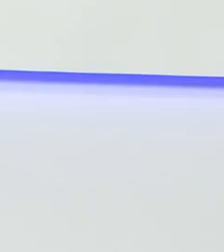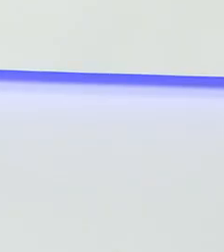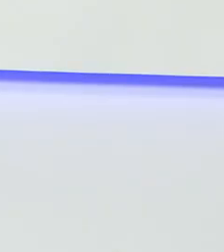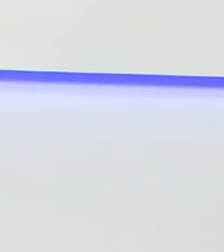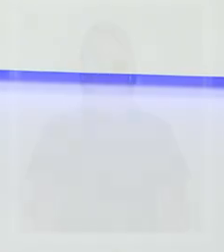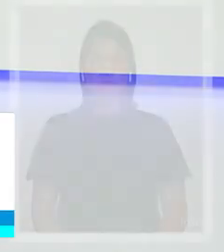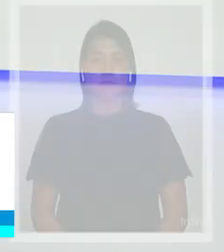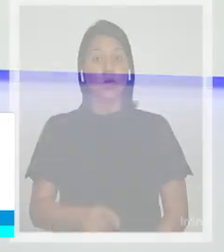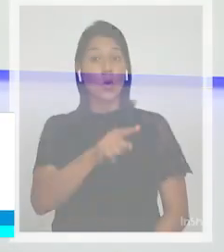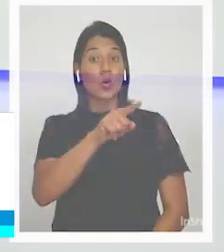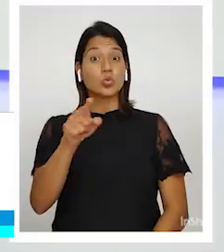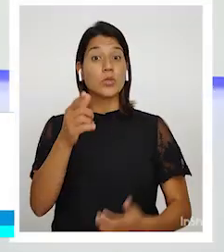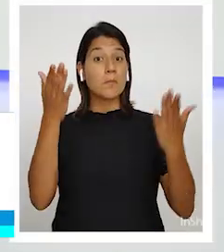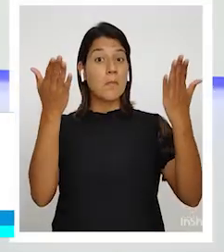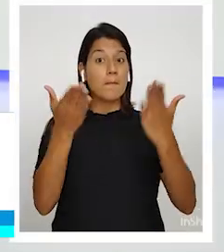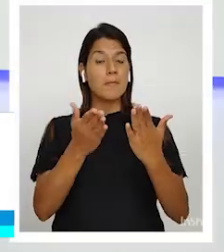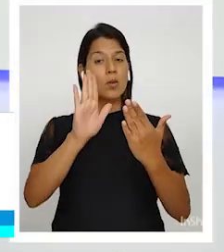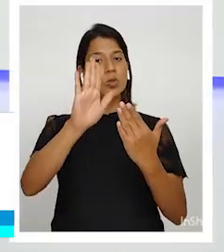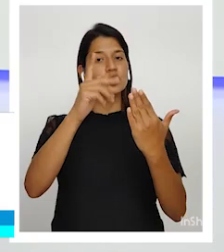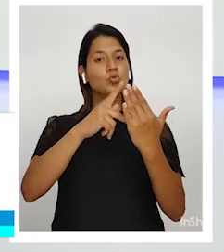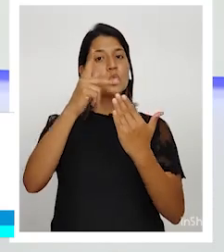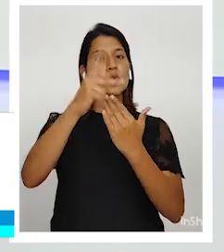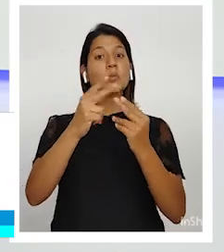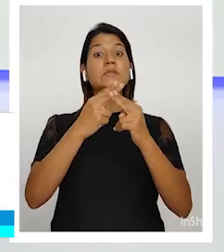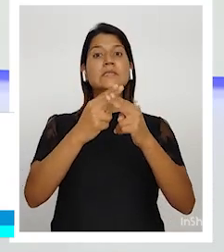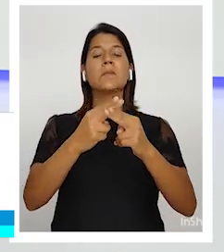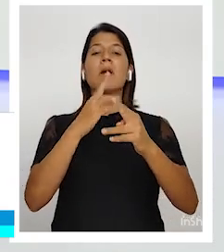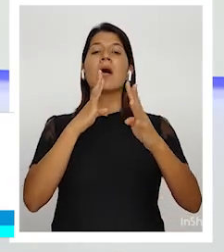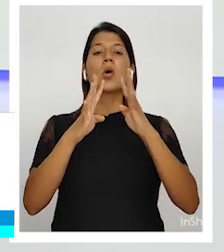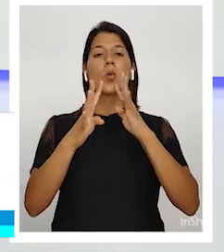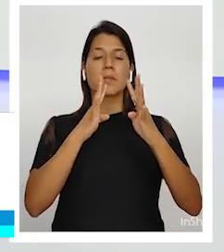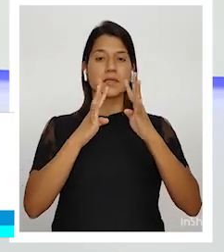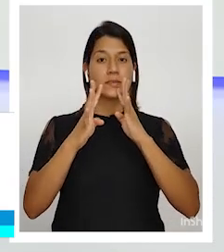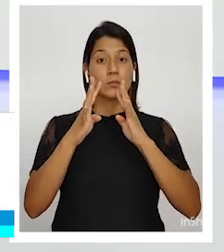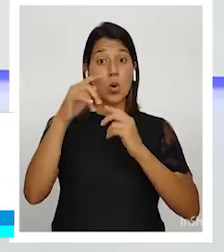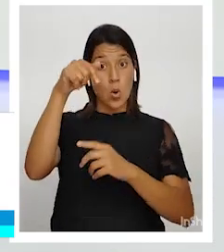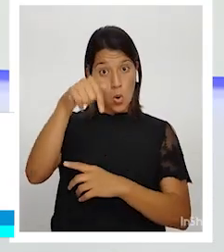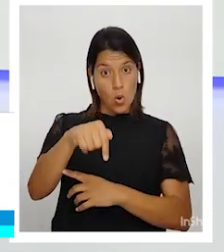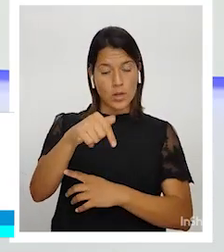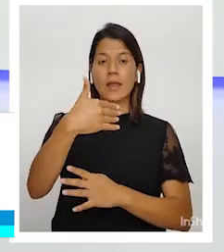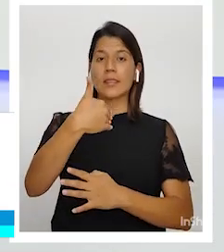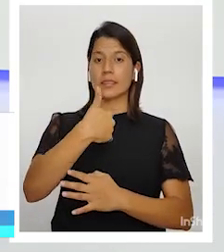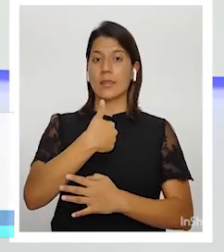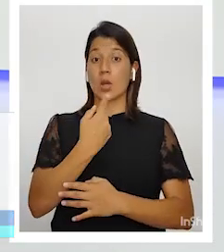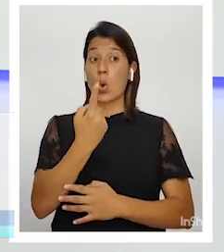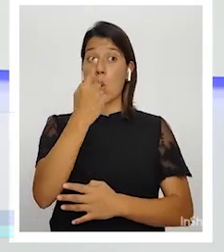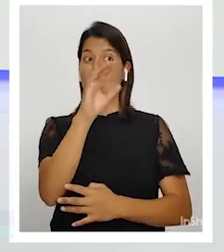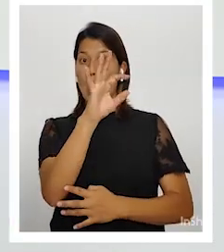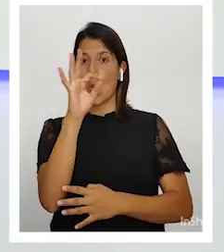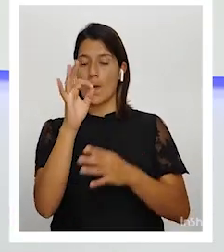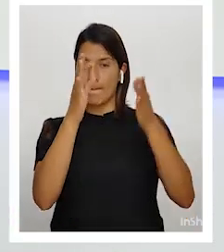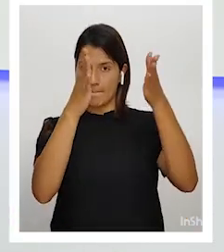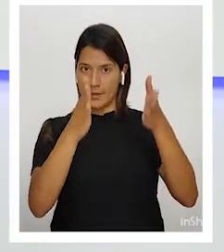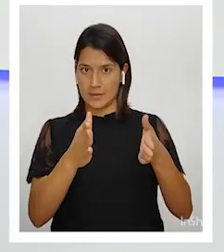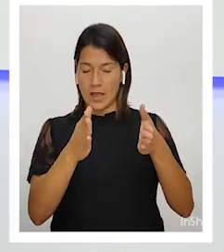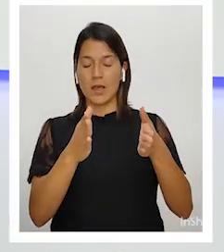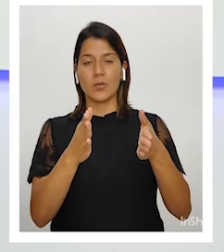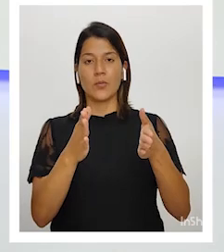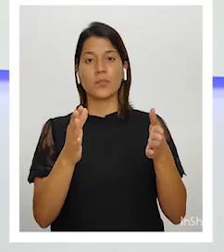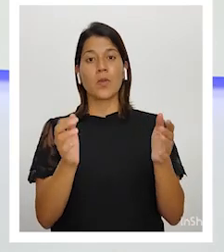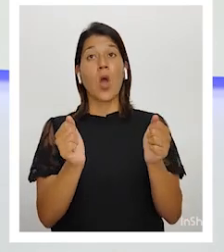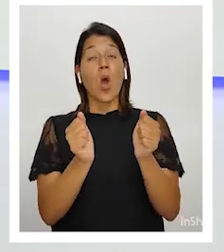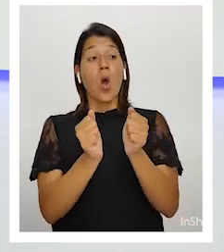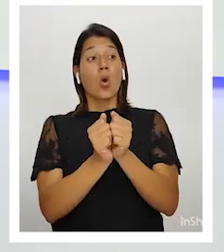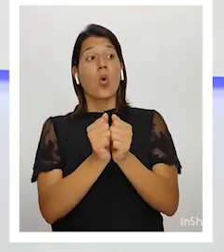Bienvenidos a su espacio Conversamos. Hoy tengo un invitado con el que